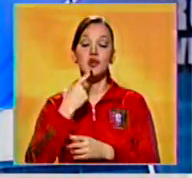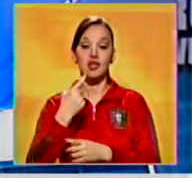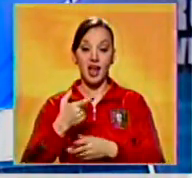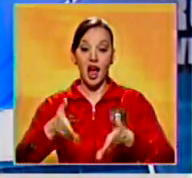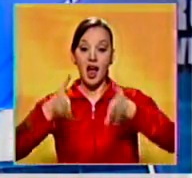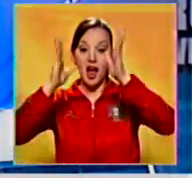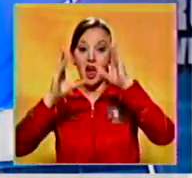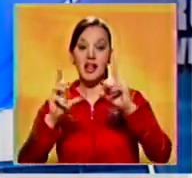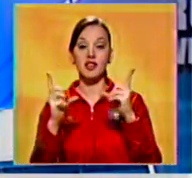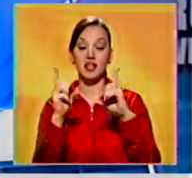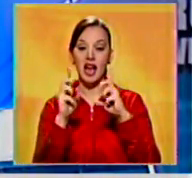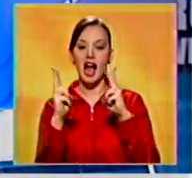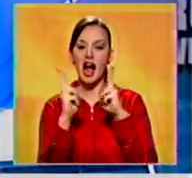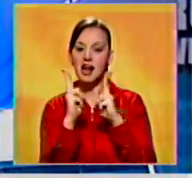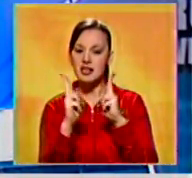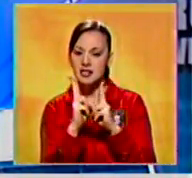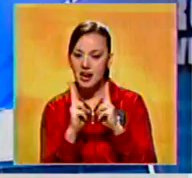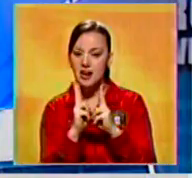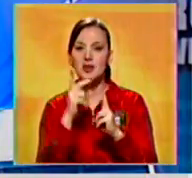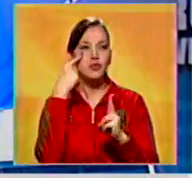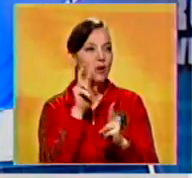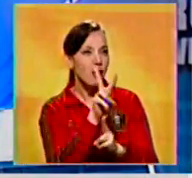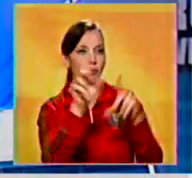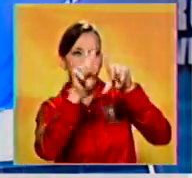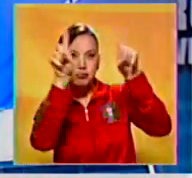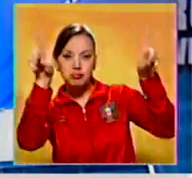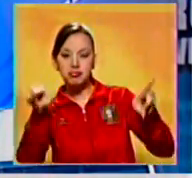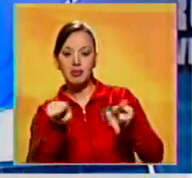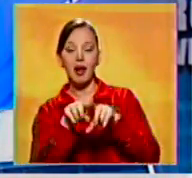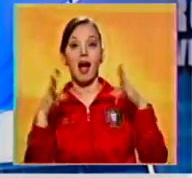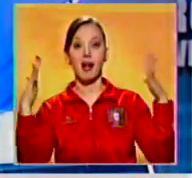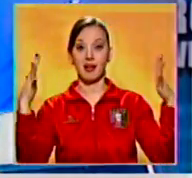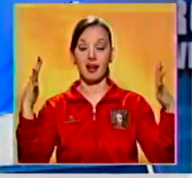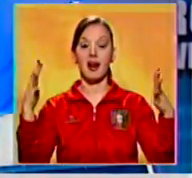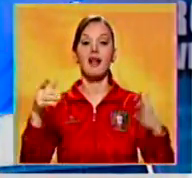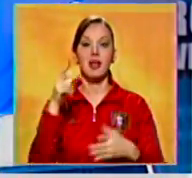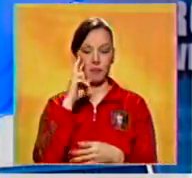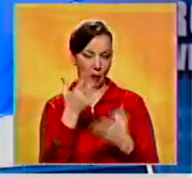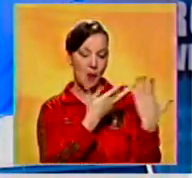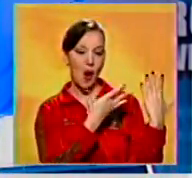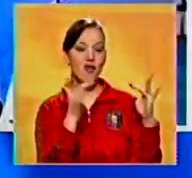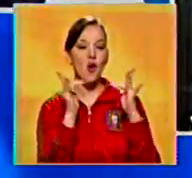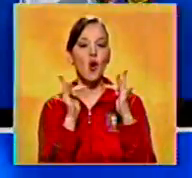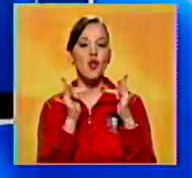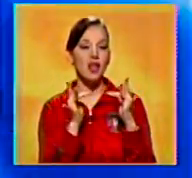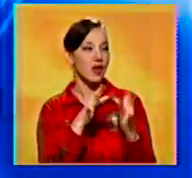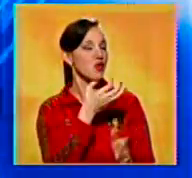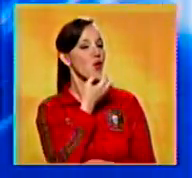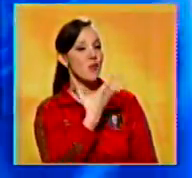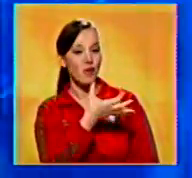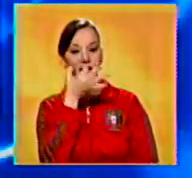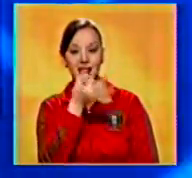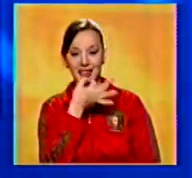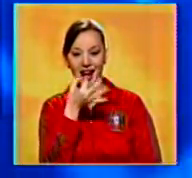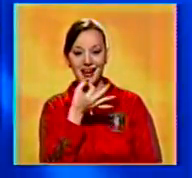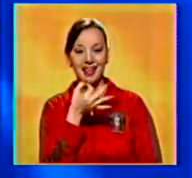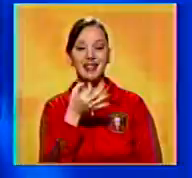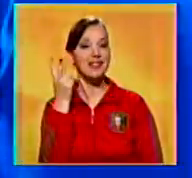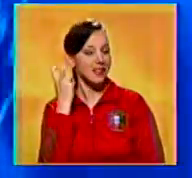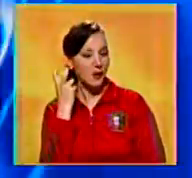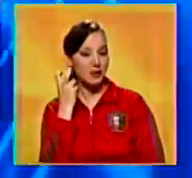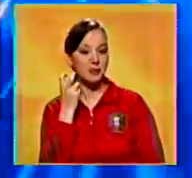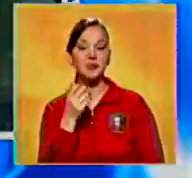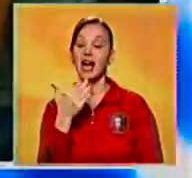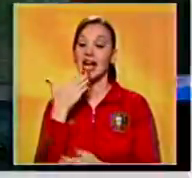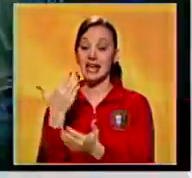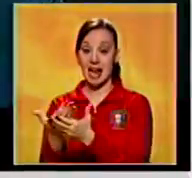con la señal de Benevisión para disfrutar de Brasil 2014. A esta hora vamos con Gualesca Masi, ella se encuentra allí y nos comenta. Buenas tardes Gualesca, te escuchamos. Muchísimas gracias